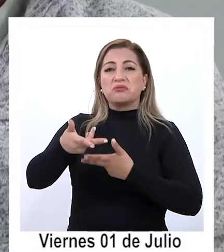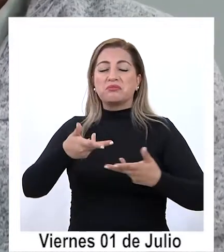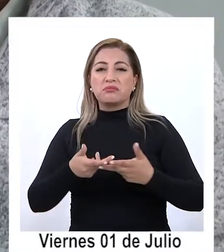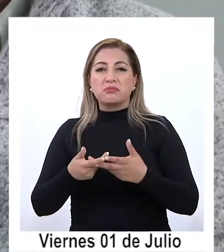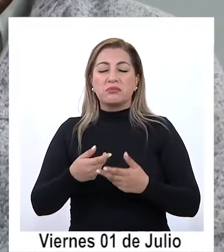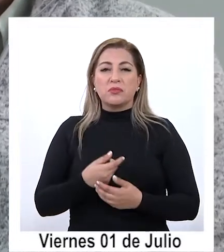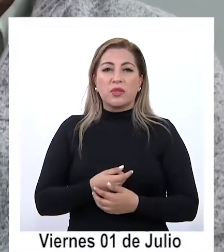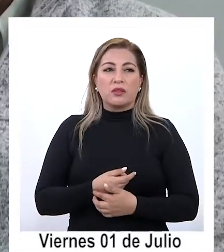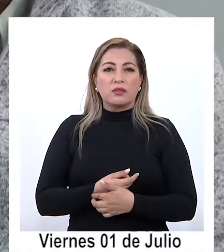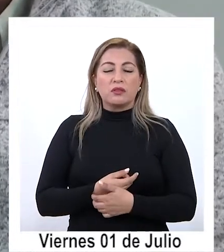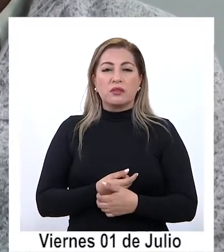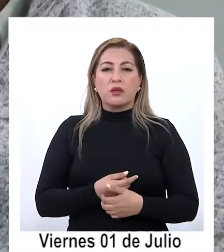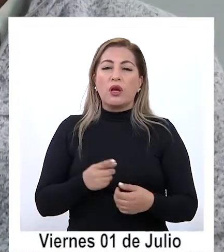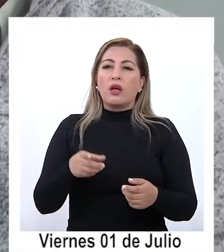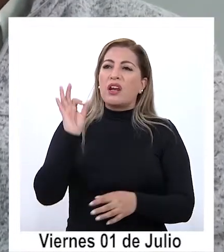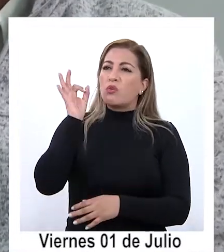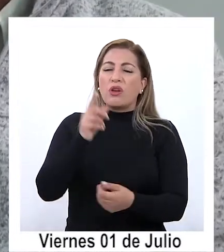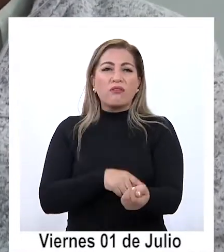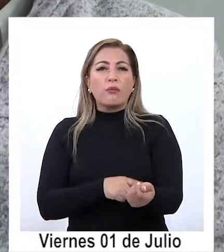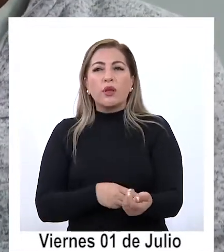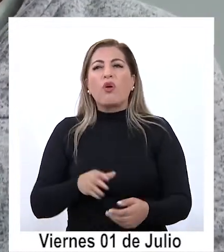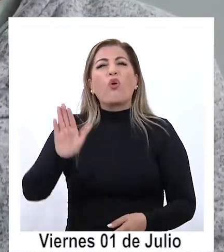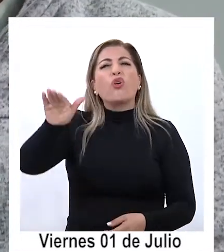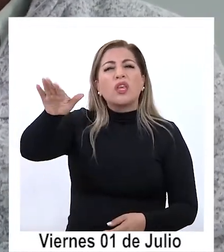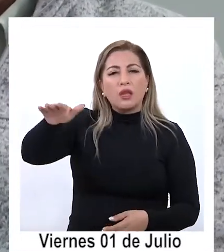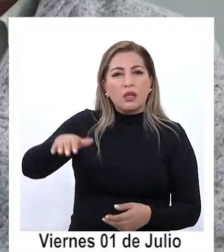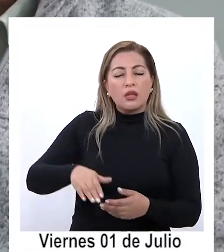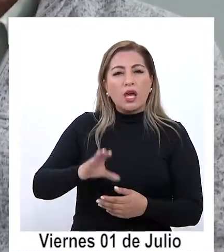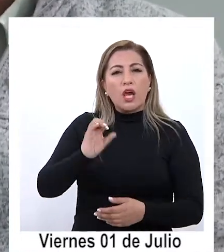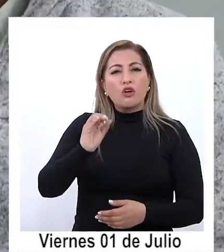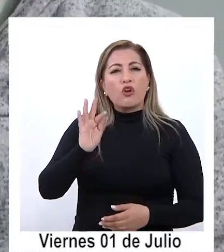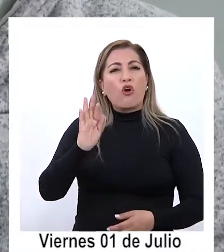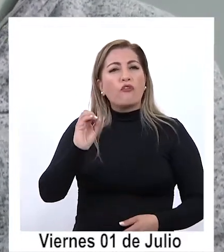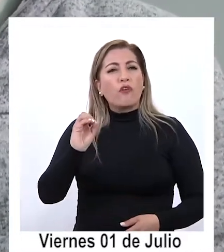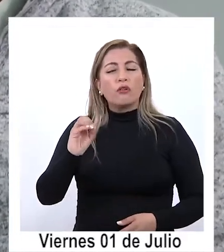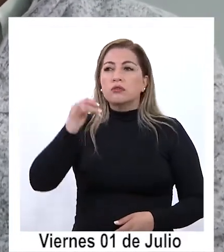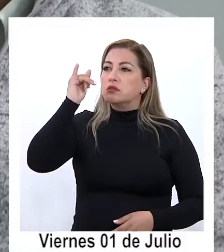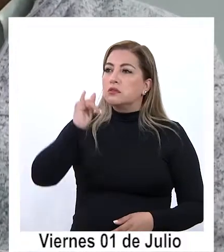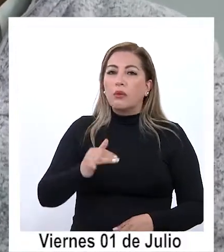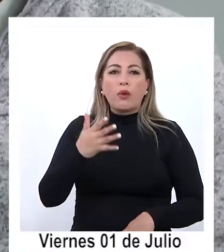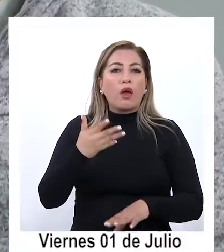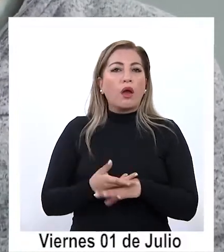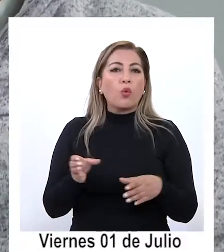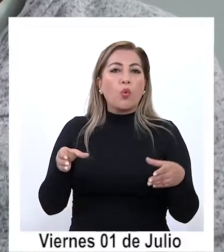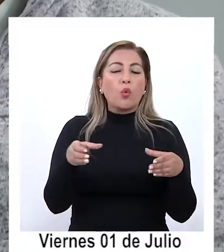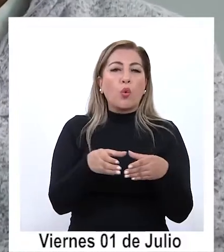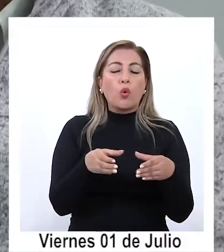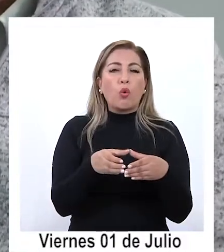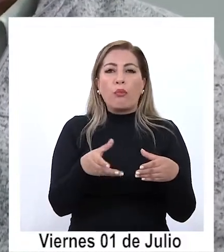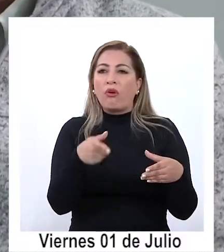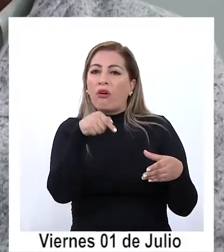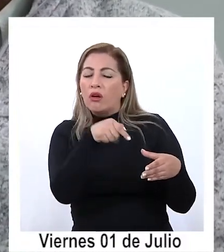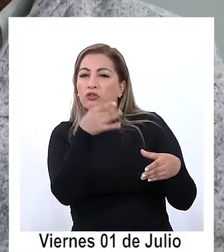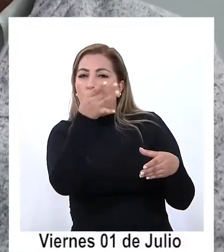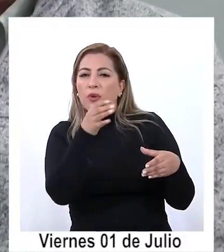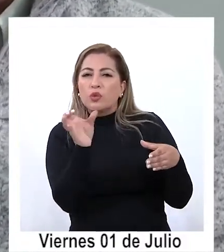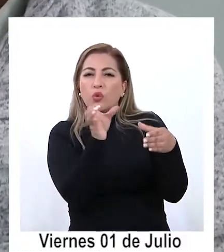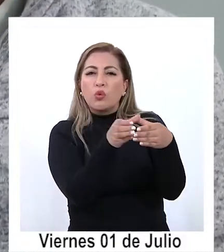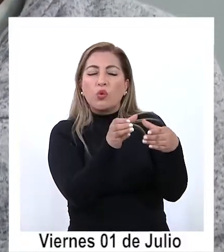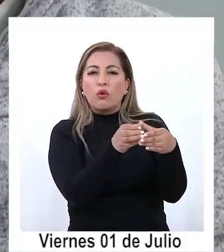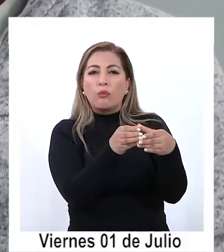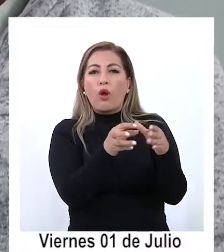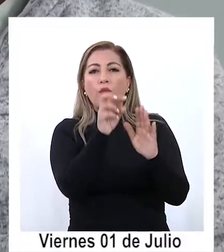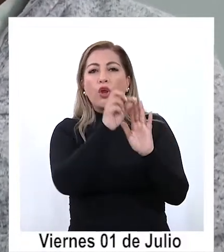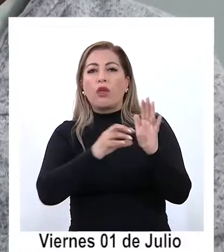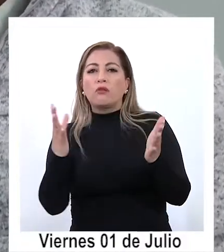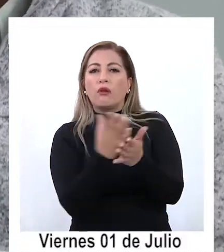pasillo reuniones familiarias oye pero que en la Corfo siempre hay un grupo de gente cierto que se ganan